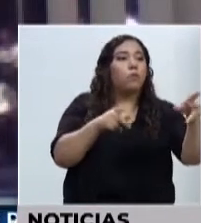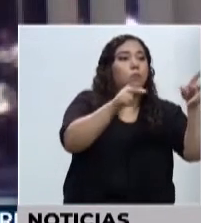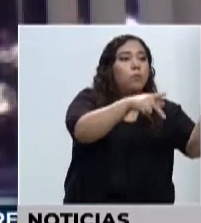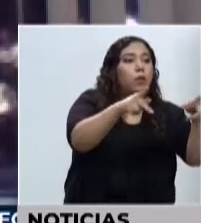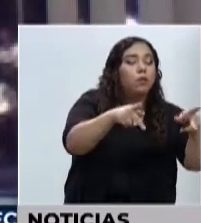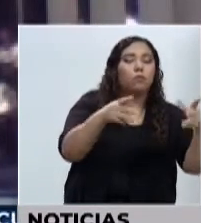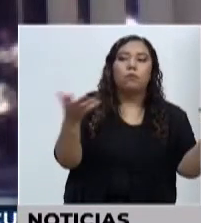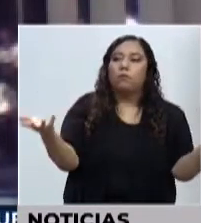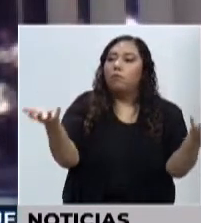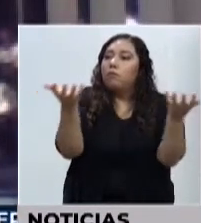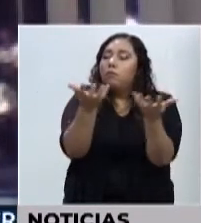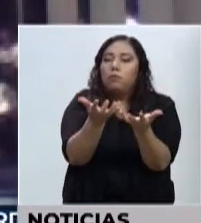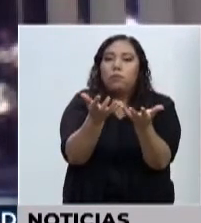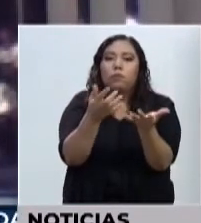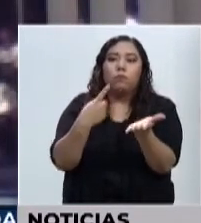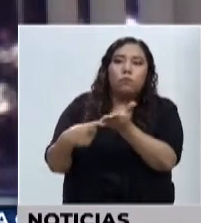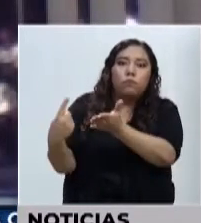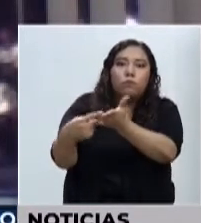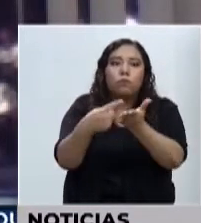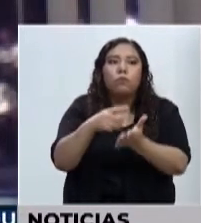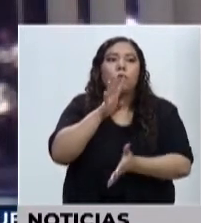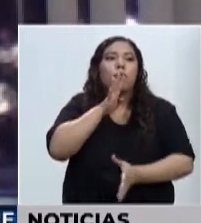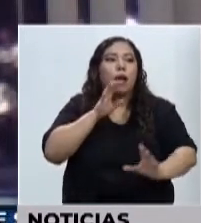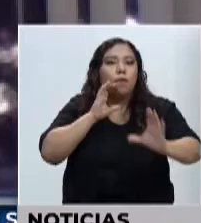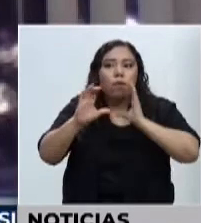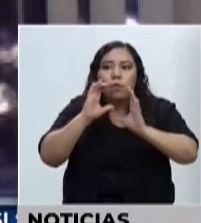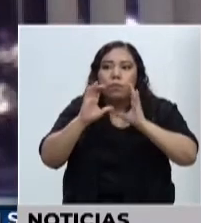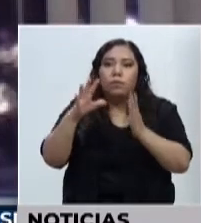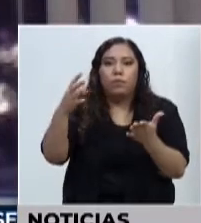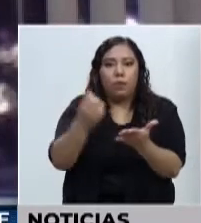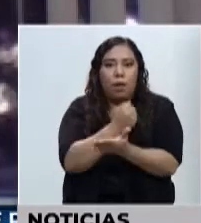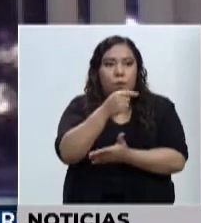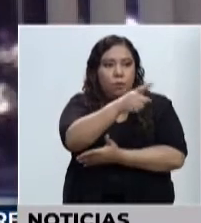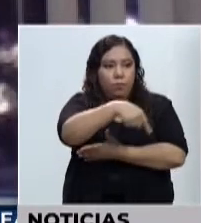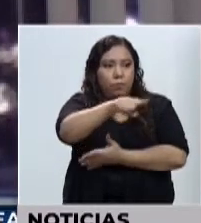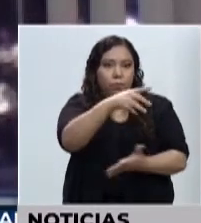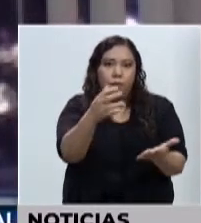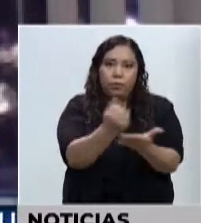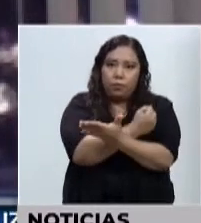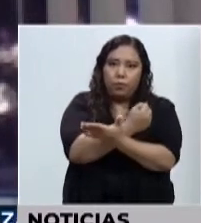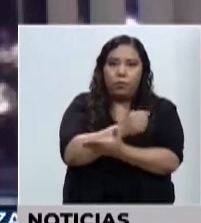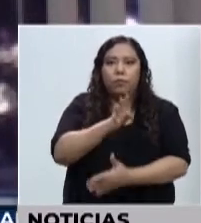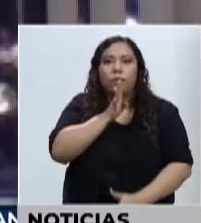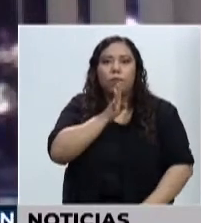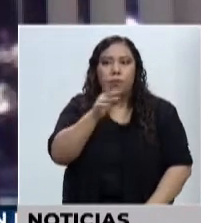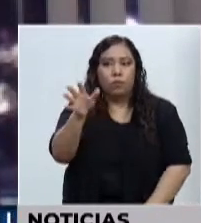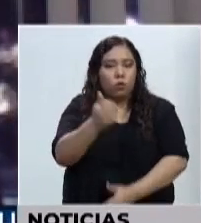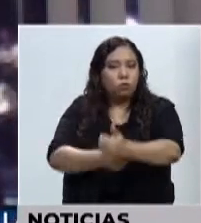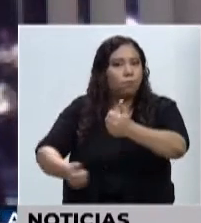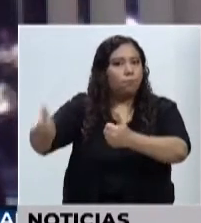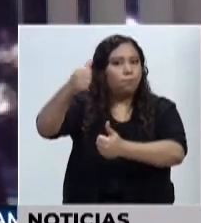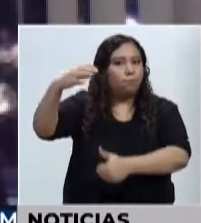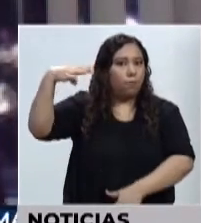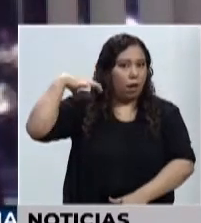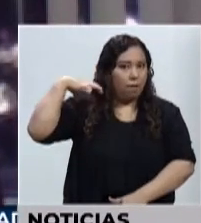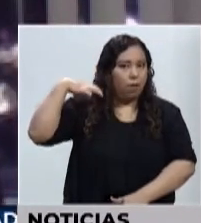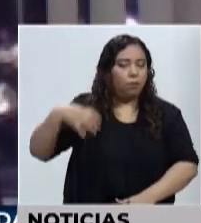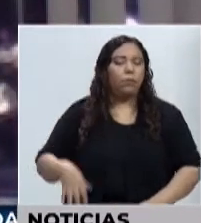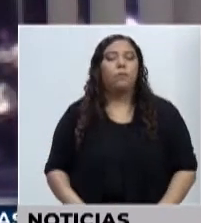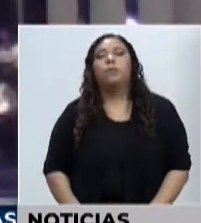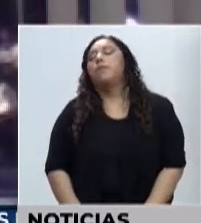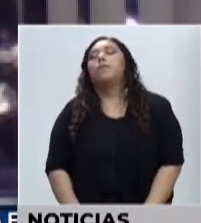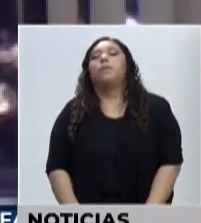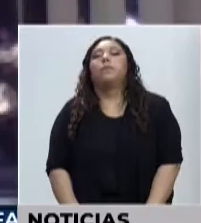los técnicos pueden contar los mandos intermedios con el apoyo de las altas autoridades. Ahora, en el corto y